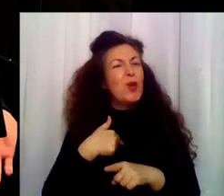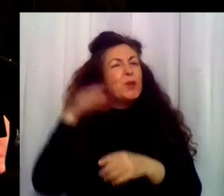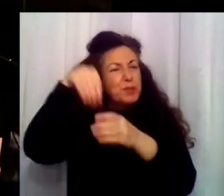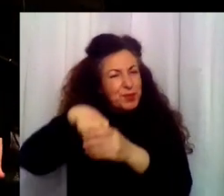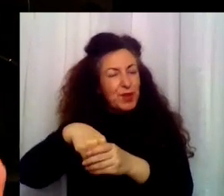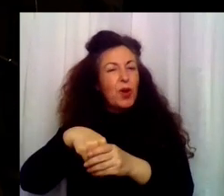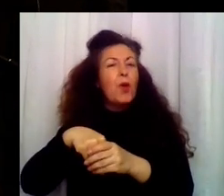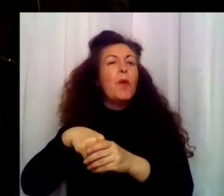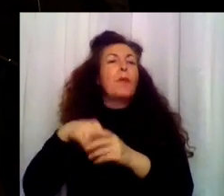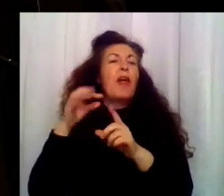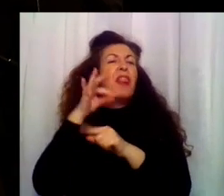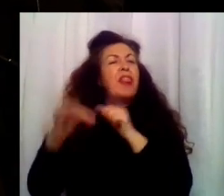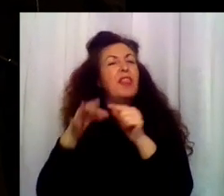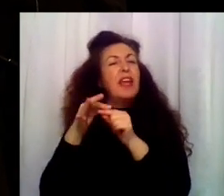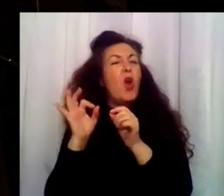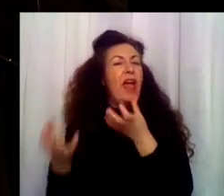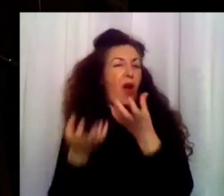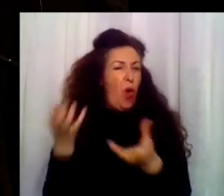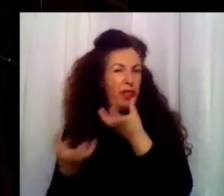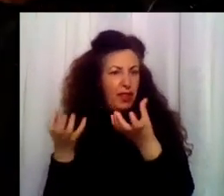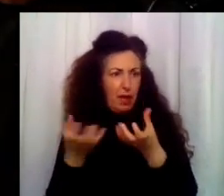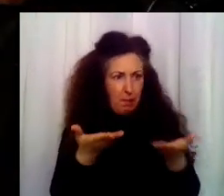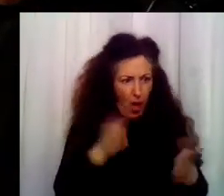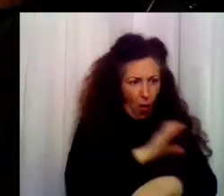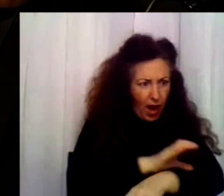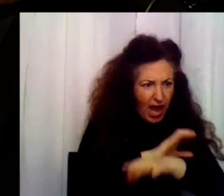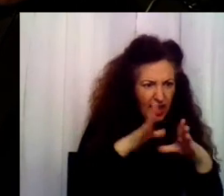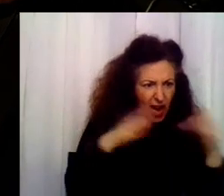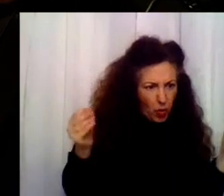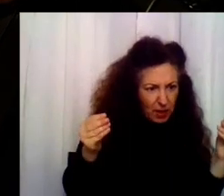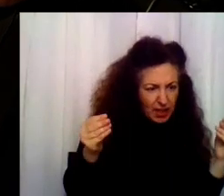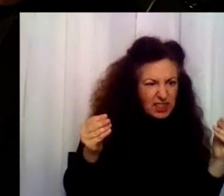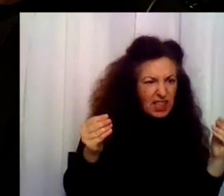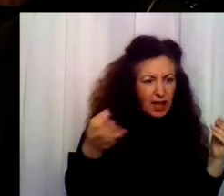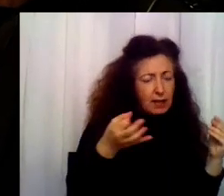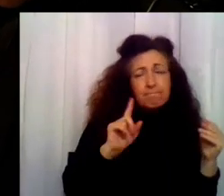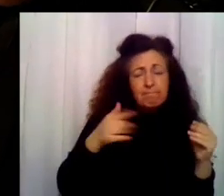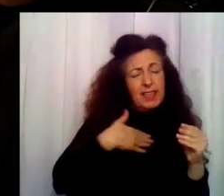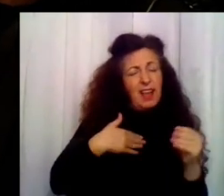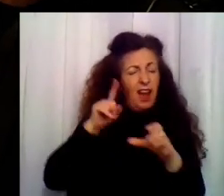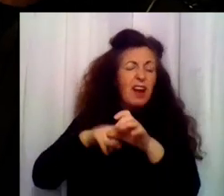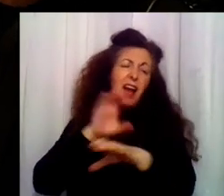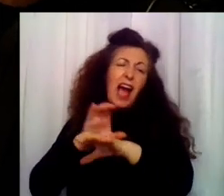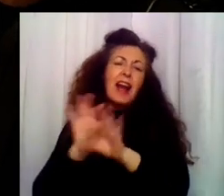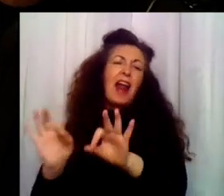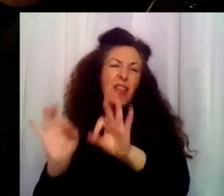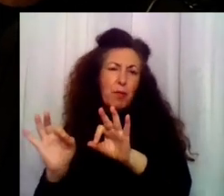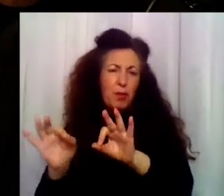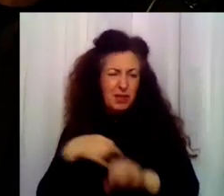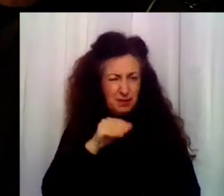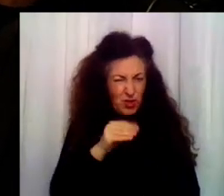¿Pero y la carrera? Esa será mi carrera. Al menos de momento. ¿Qué te han dado ellos que nosotros no te dimos, hijo mío? Nada especial.